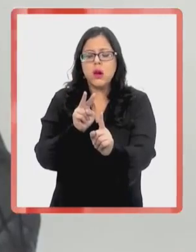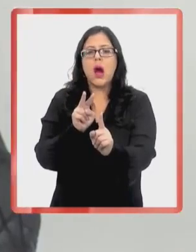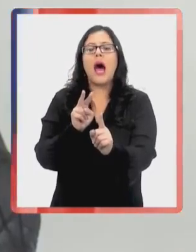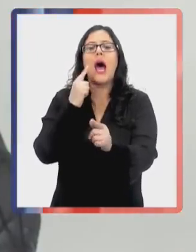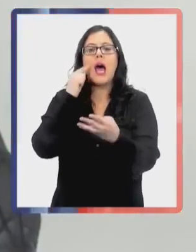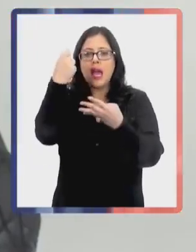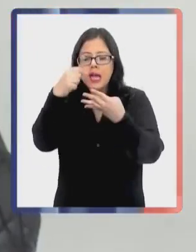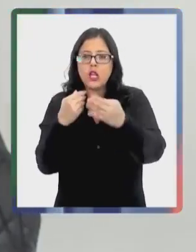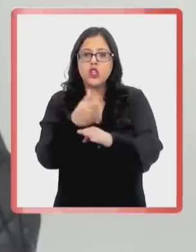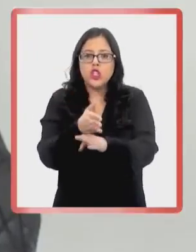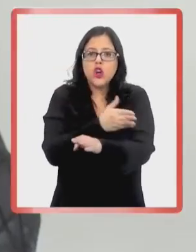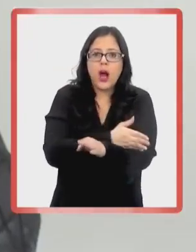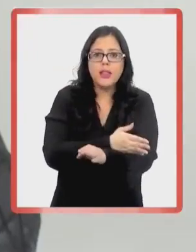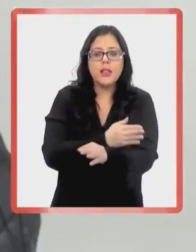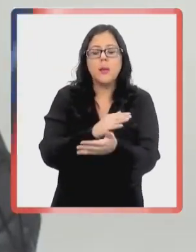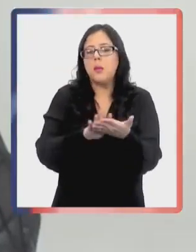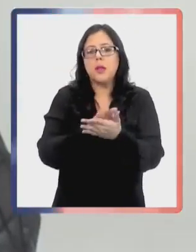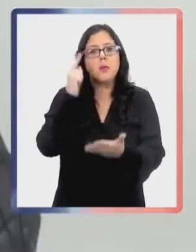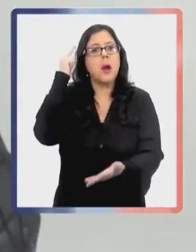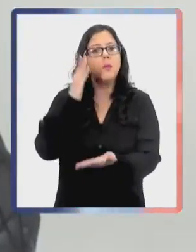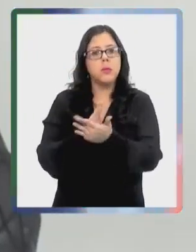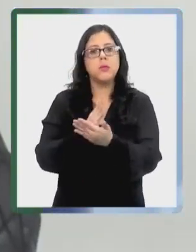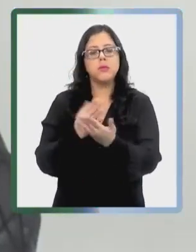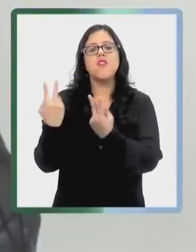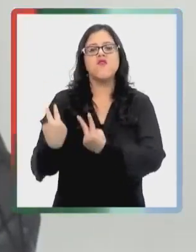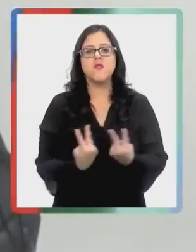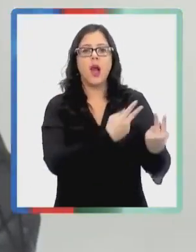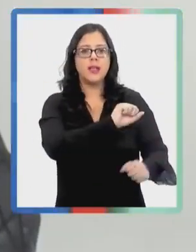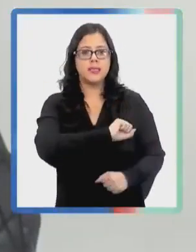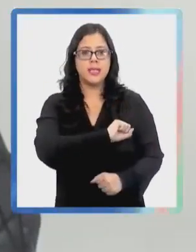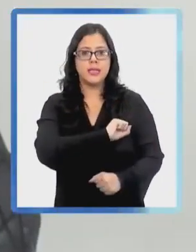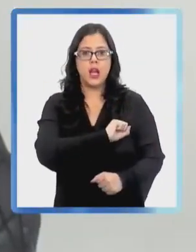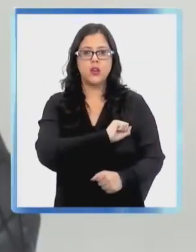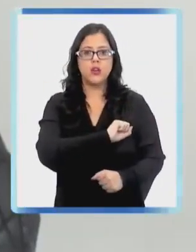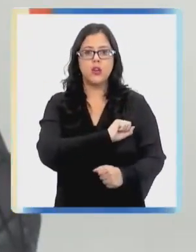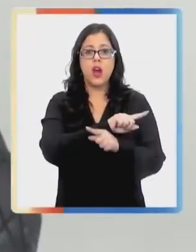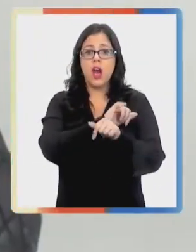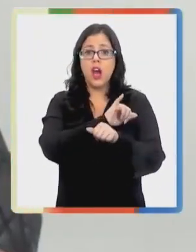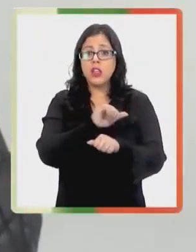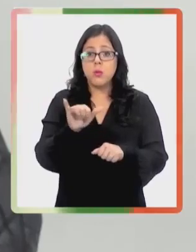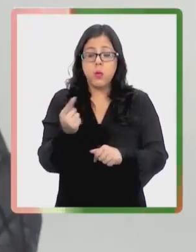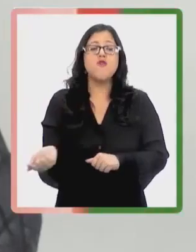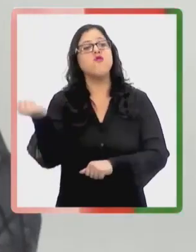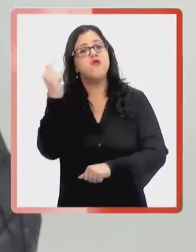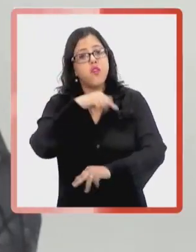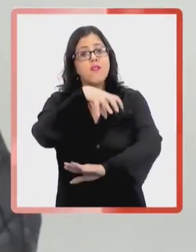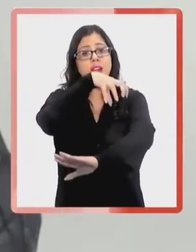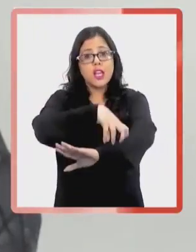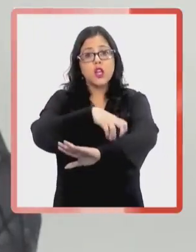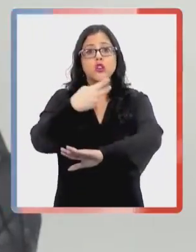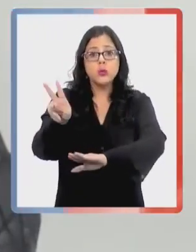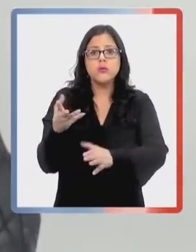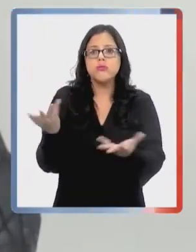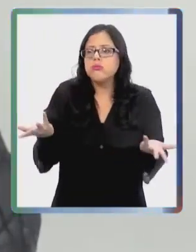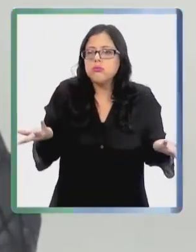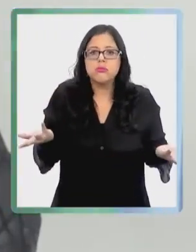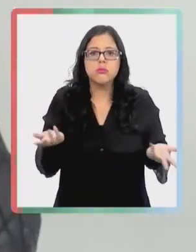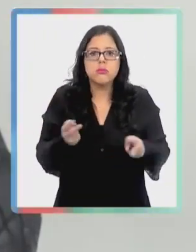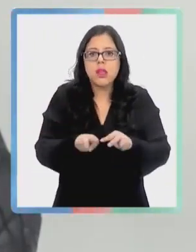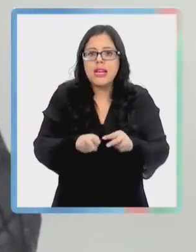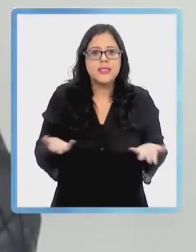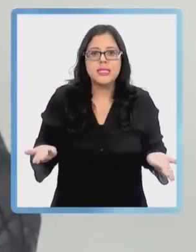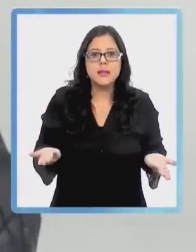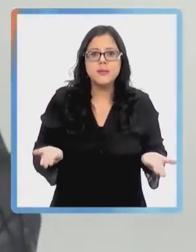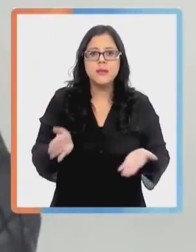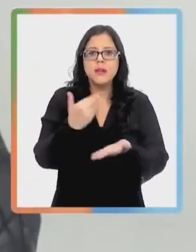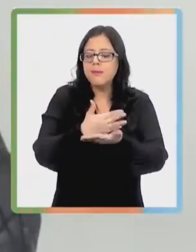diagnóstico temprano porque decidió, por ejemplo, ir a Santiago. Después vuelve a su región, como tú bien mencionabas, ¿y qué hacemos entonces?